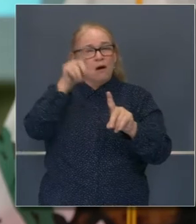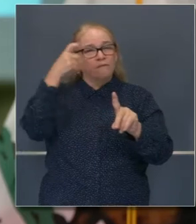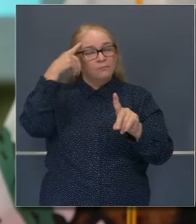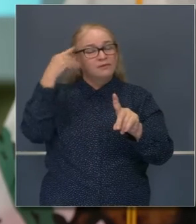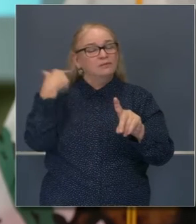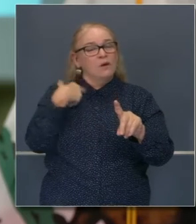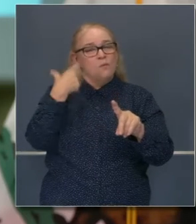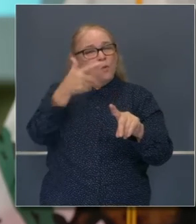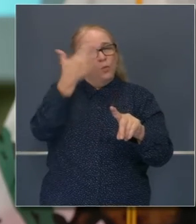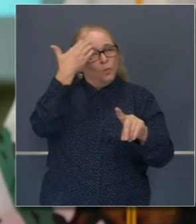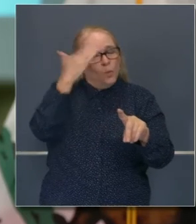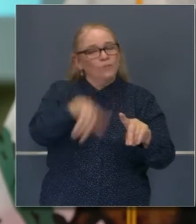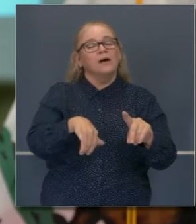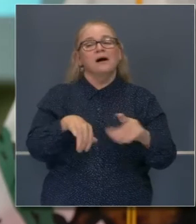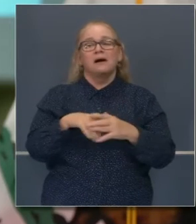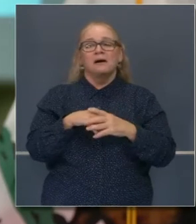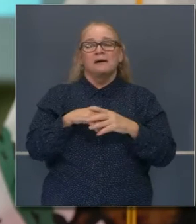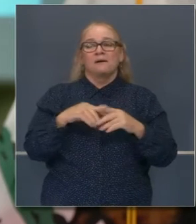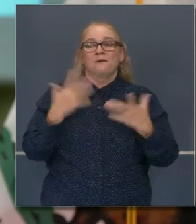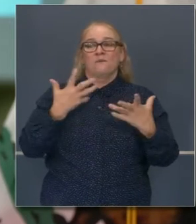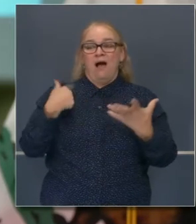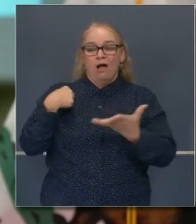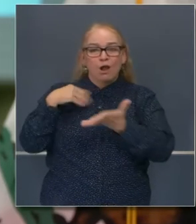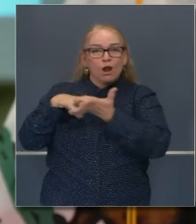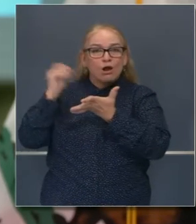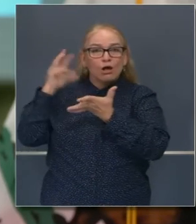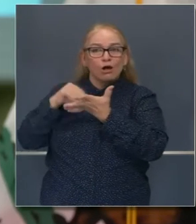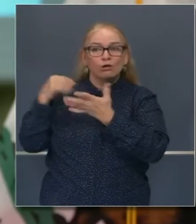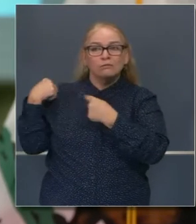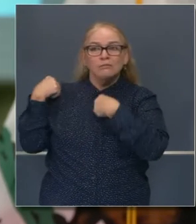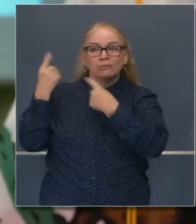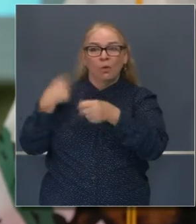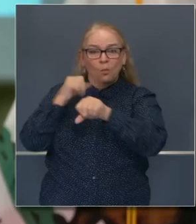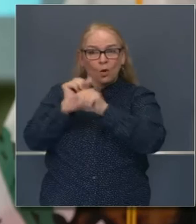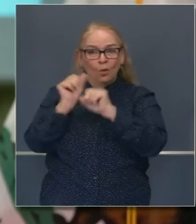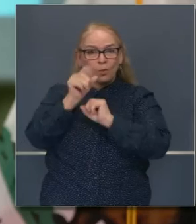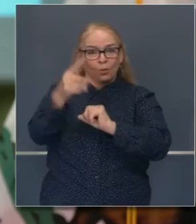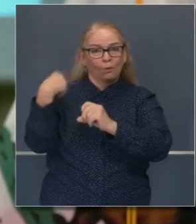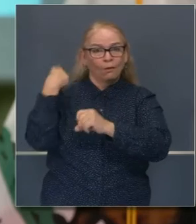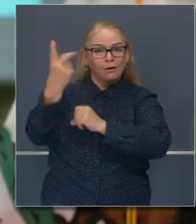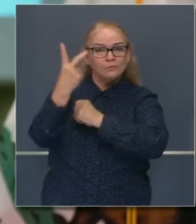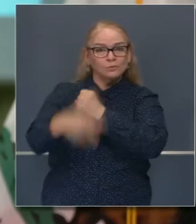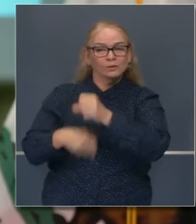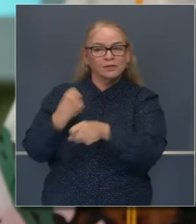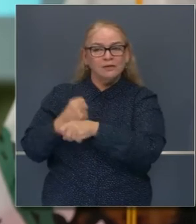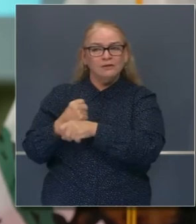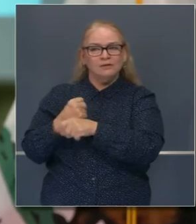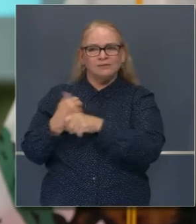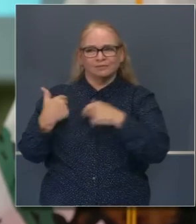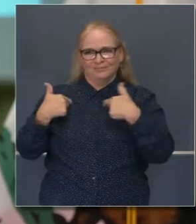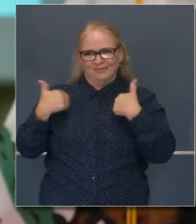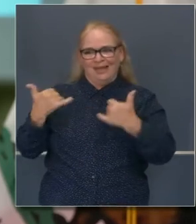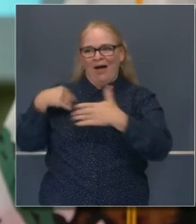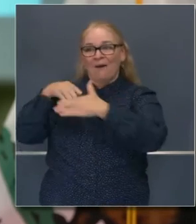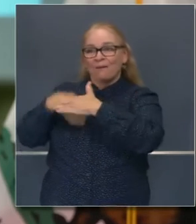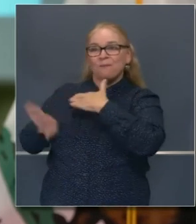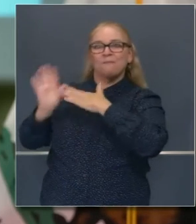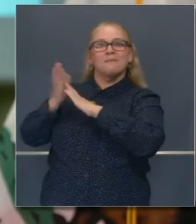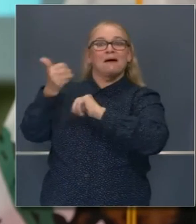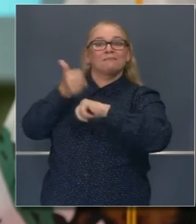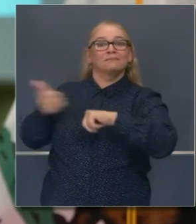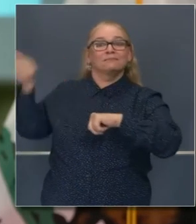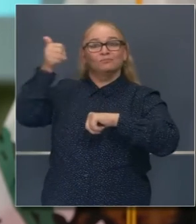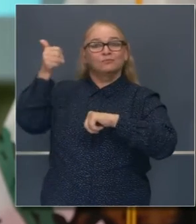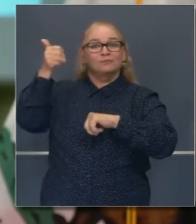usted que tomaré las lecciones aprendidas trabajando con usted y las llevaré a mi nueva